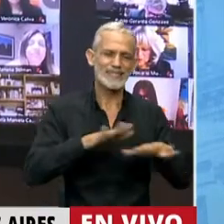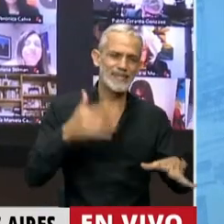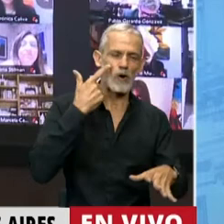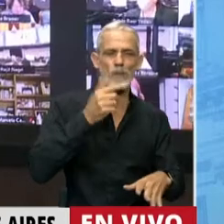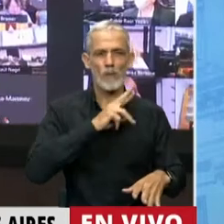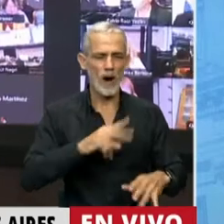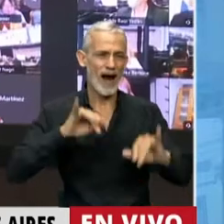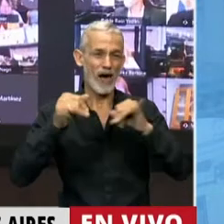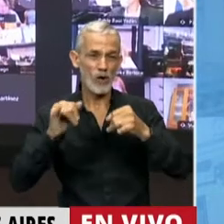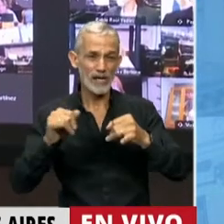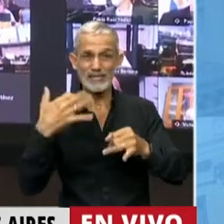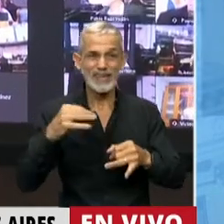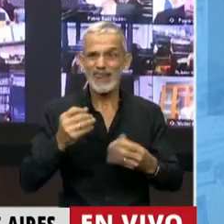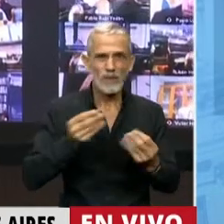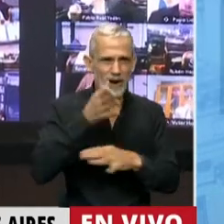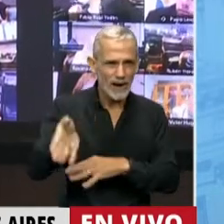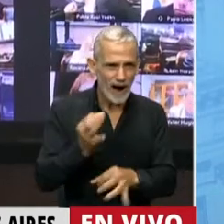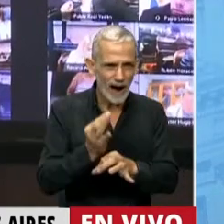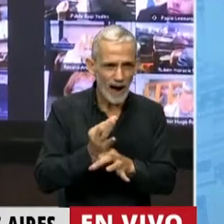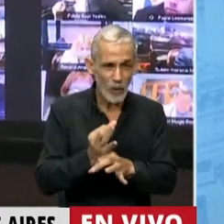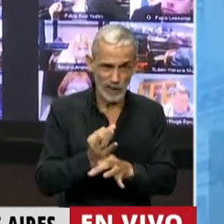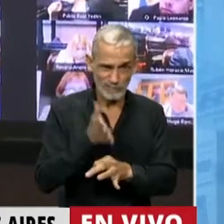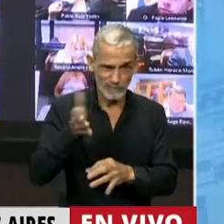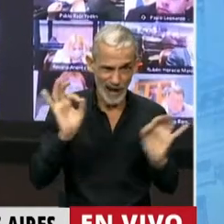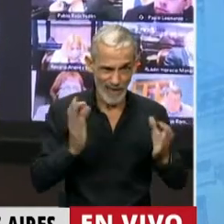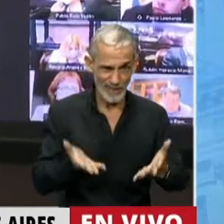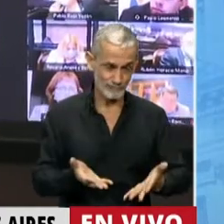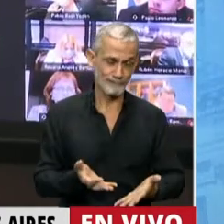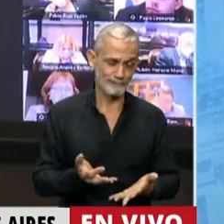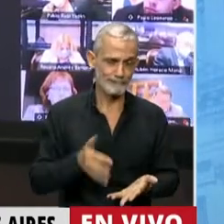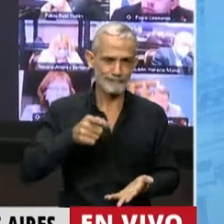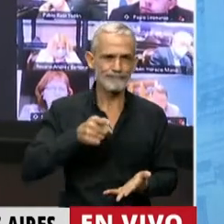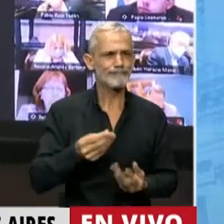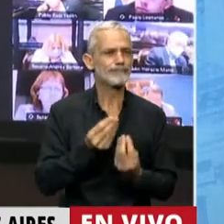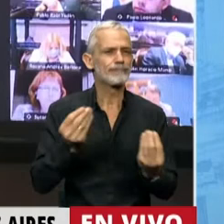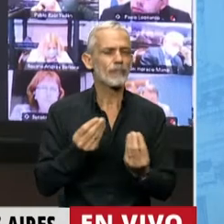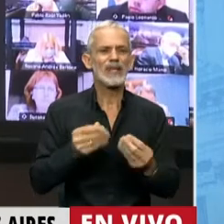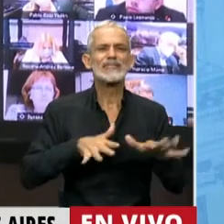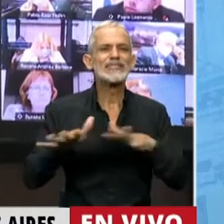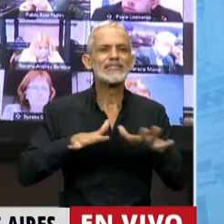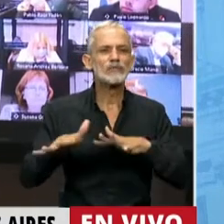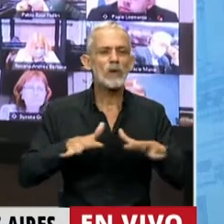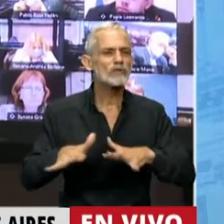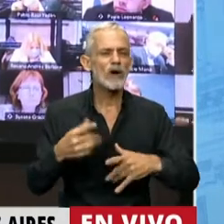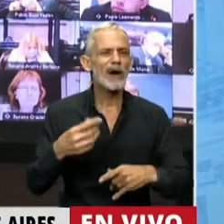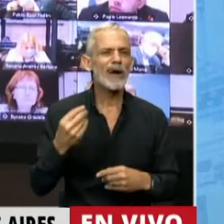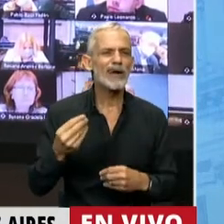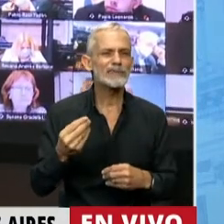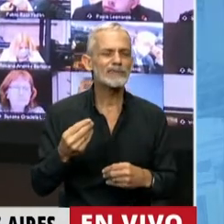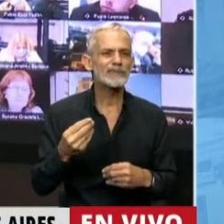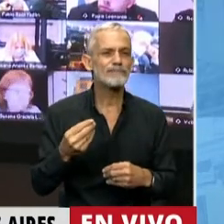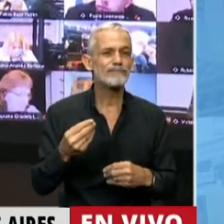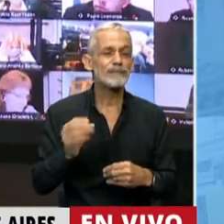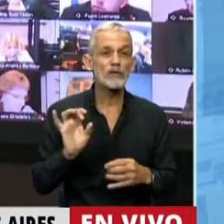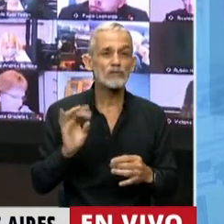adolescentes que tendrían que estar transitando su escolaridad y no lo están, no es una situación de la,